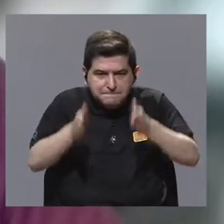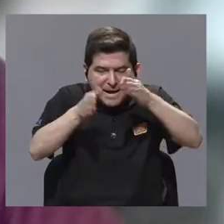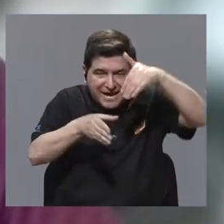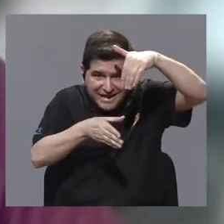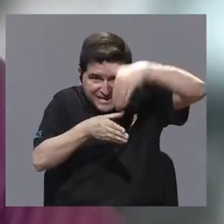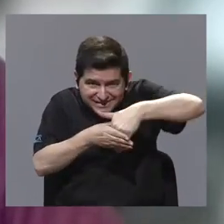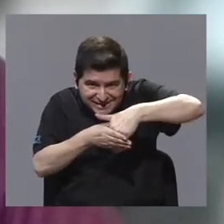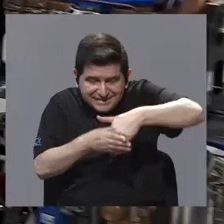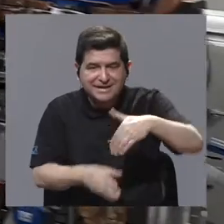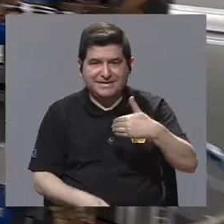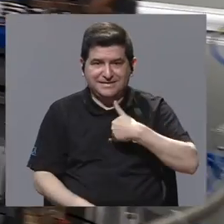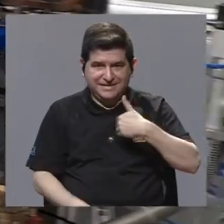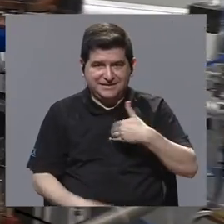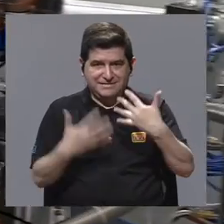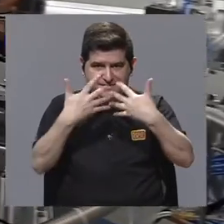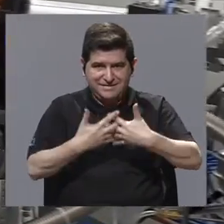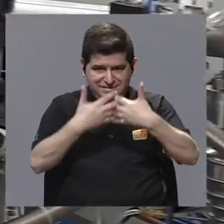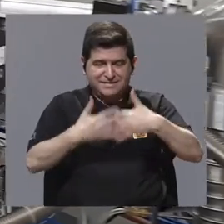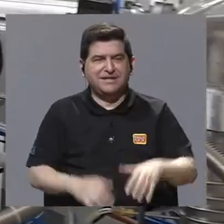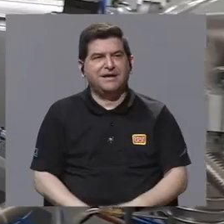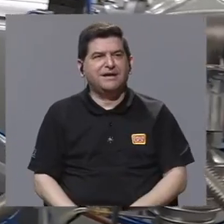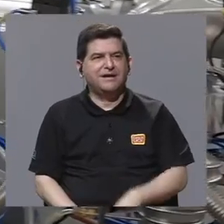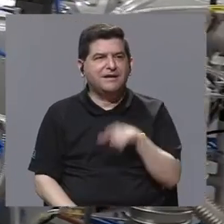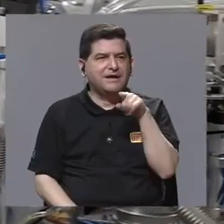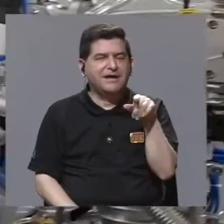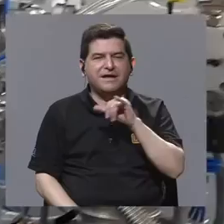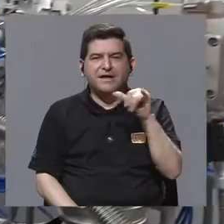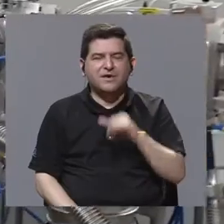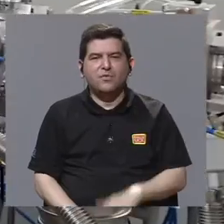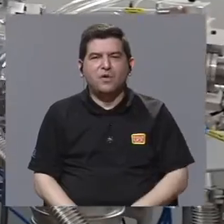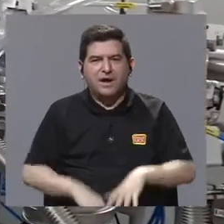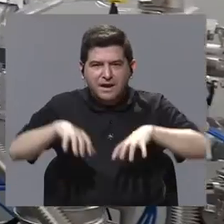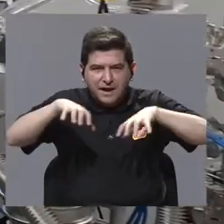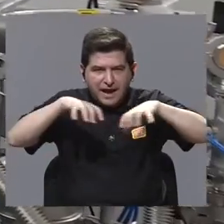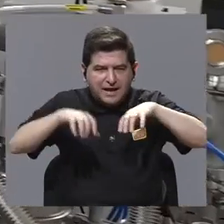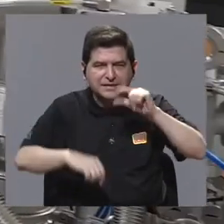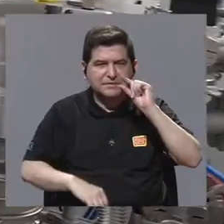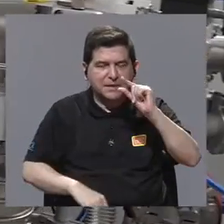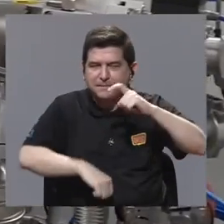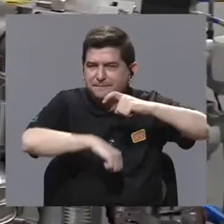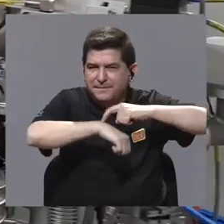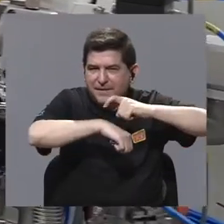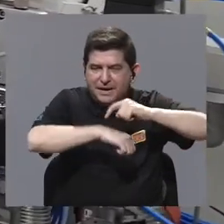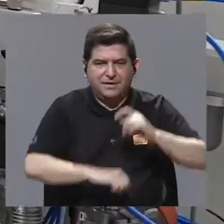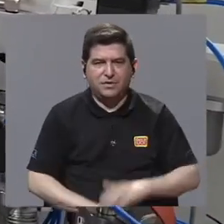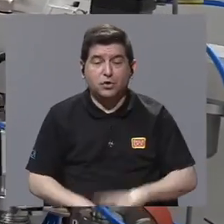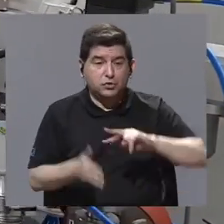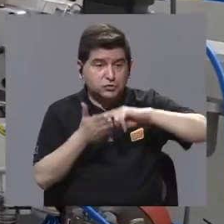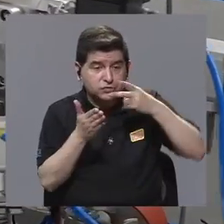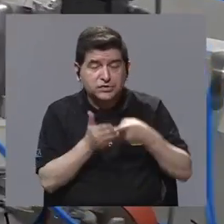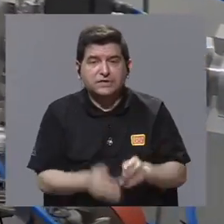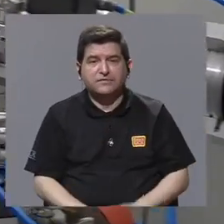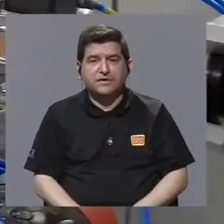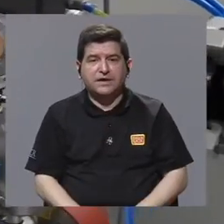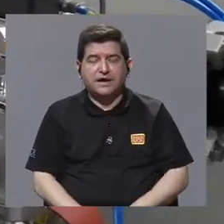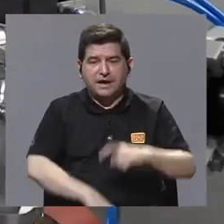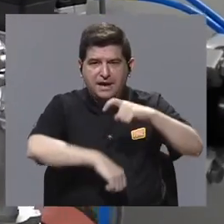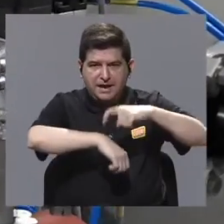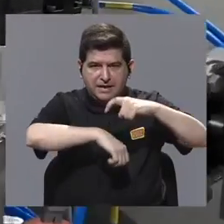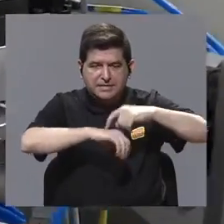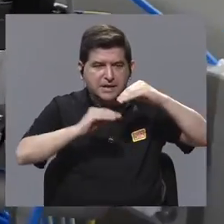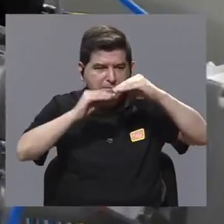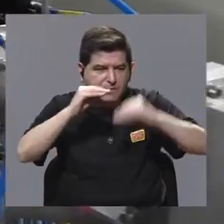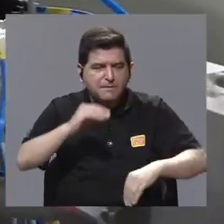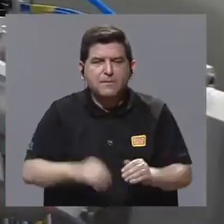internas del ciclotrón quedan, por decirlo así, como activadas momentáneamente. Quiere decir que por un periodo de tiempo